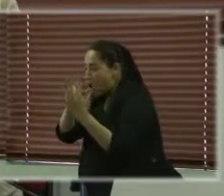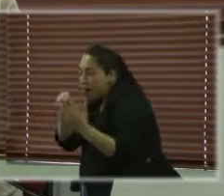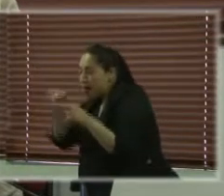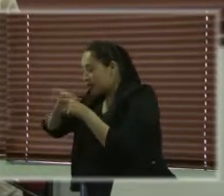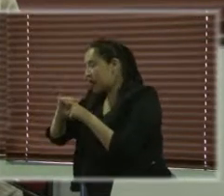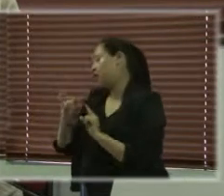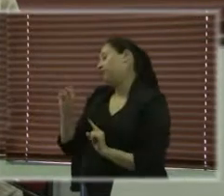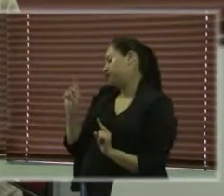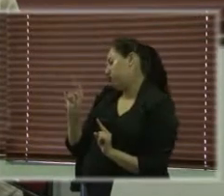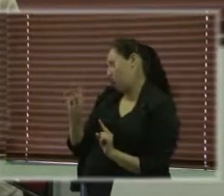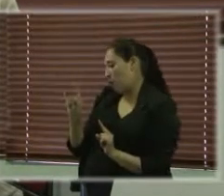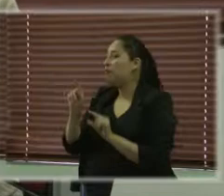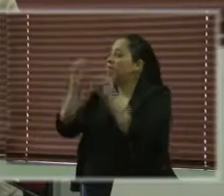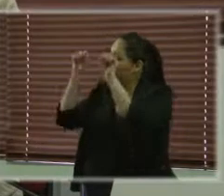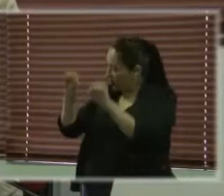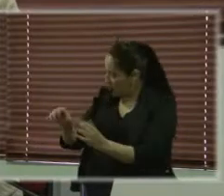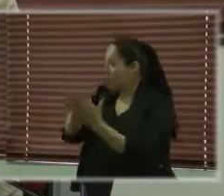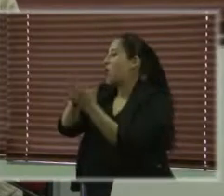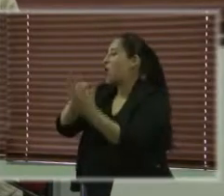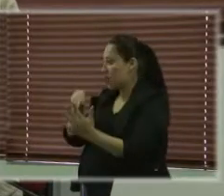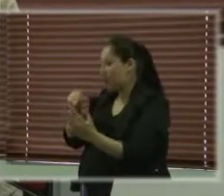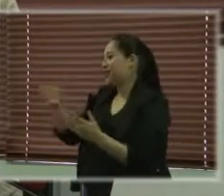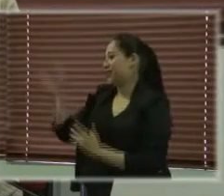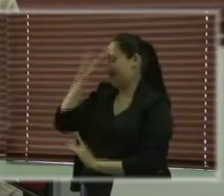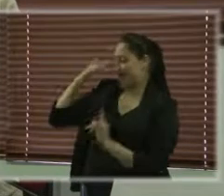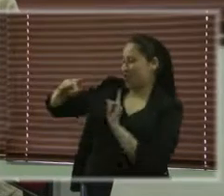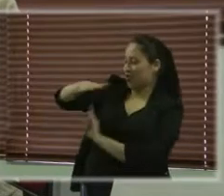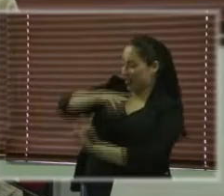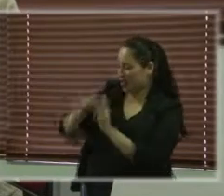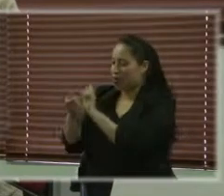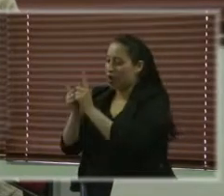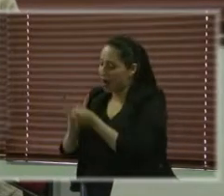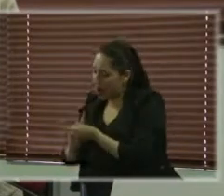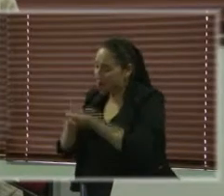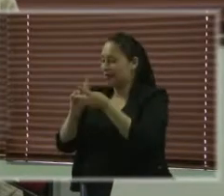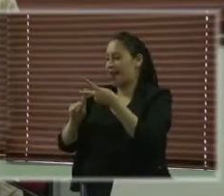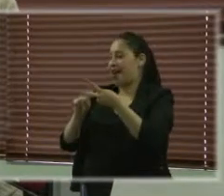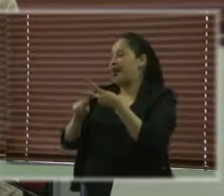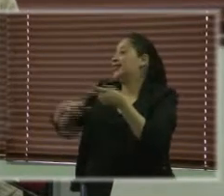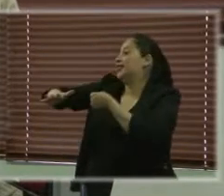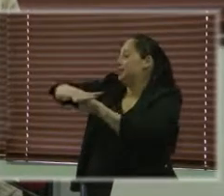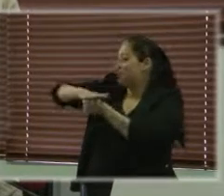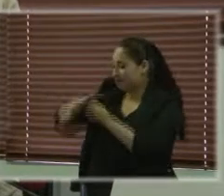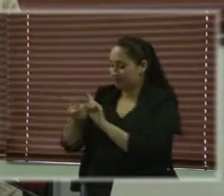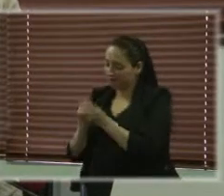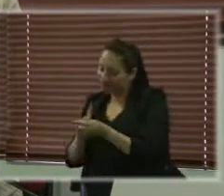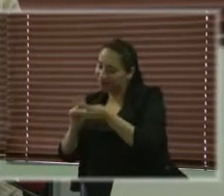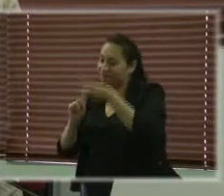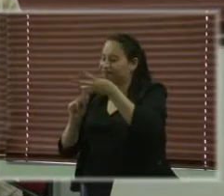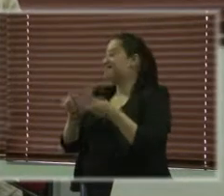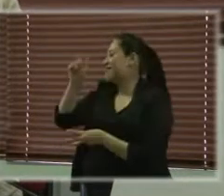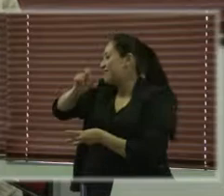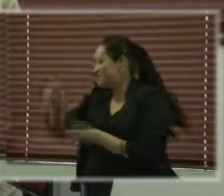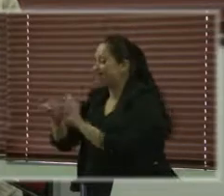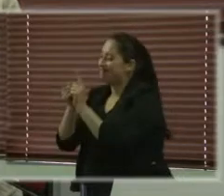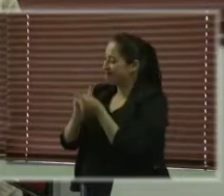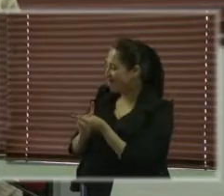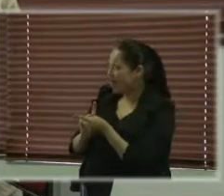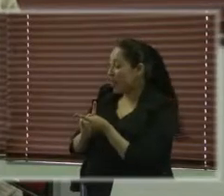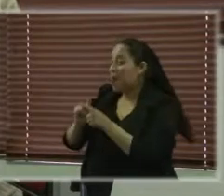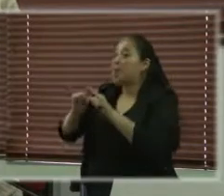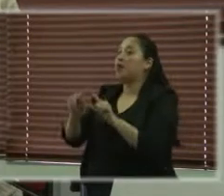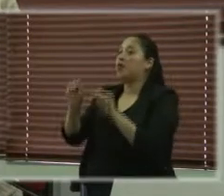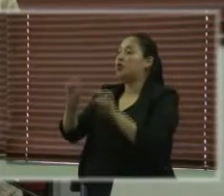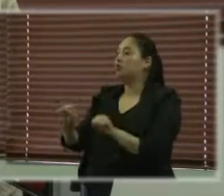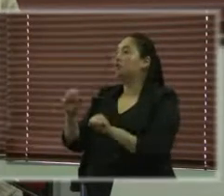porque evidentemente los contextos cambian, las condiciones cambian, las personas cambian también, pero replicable